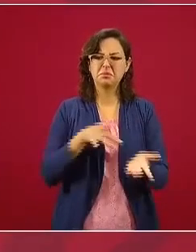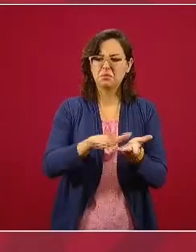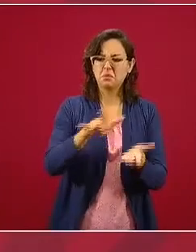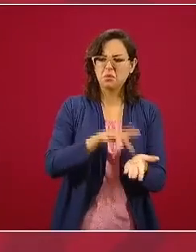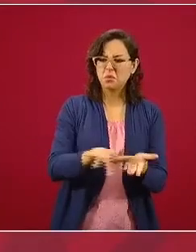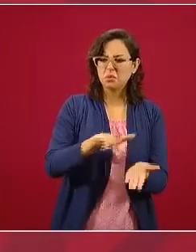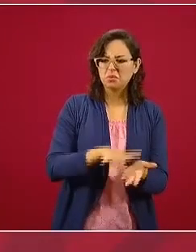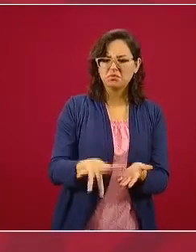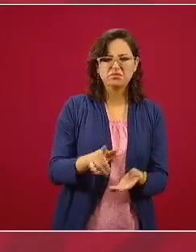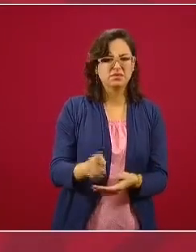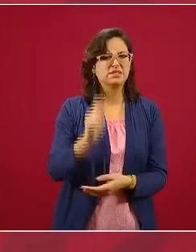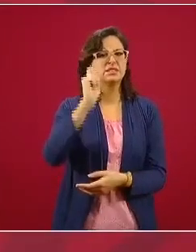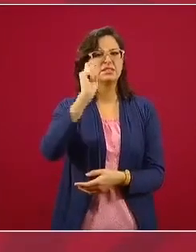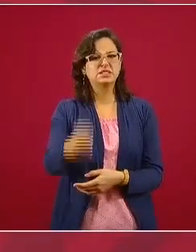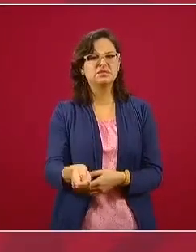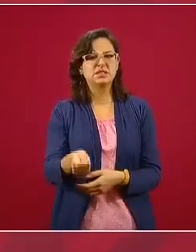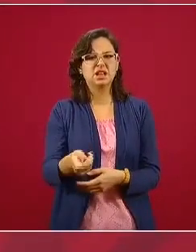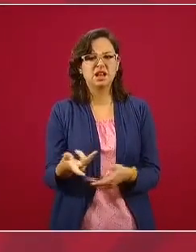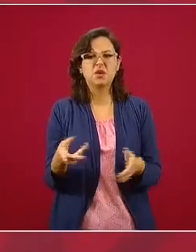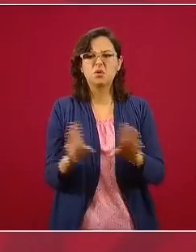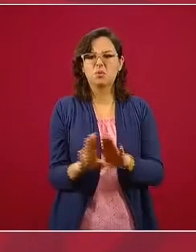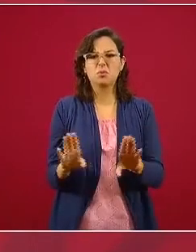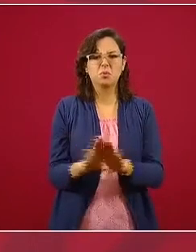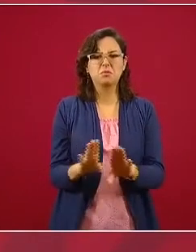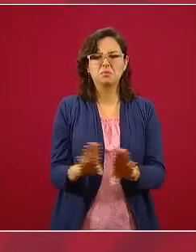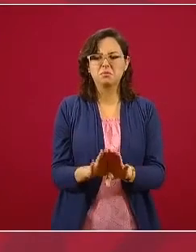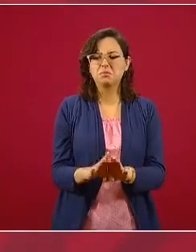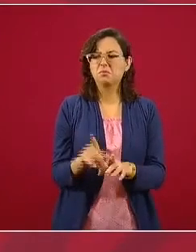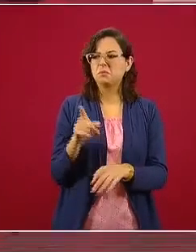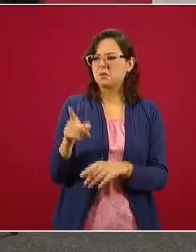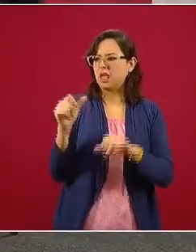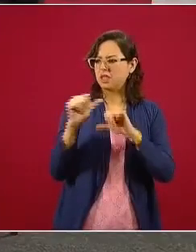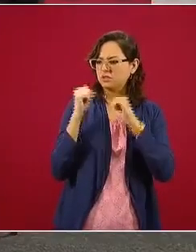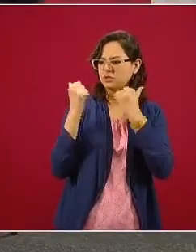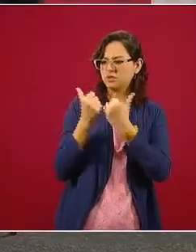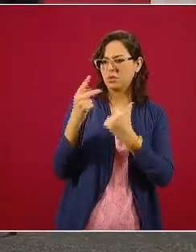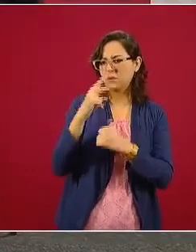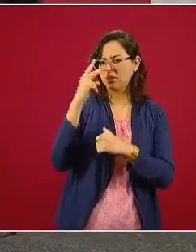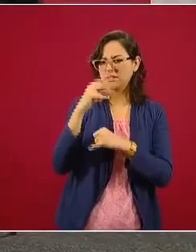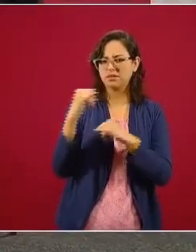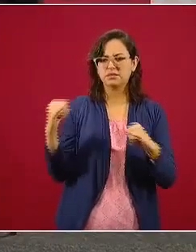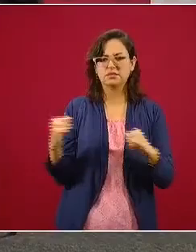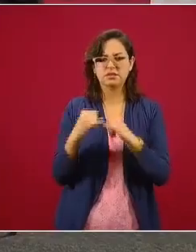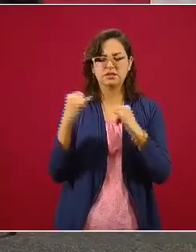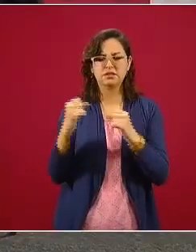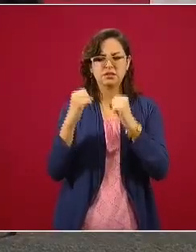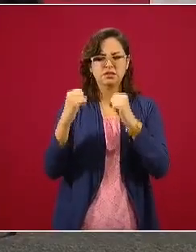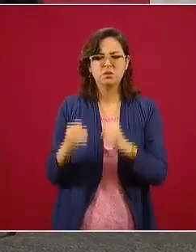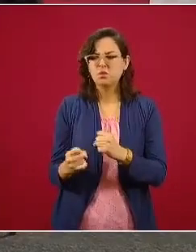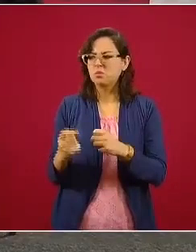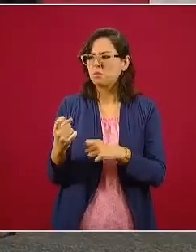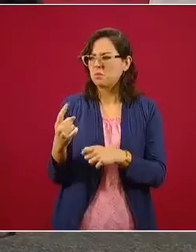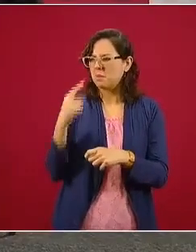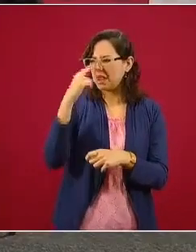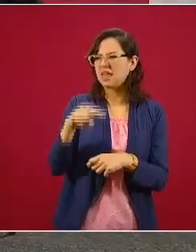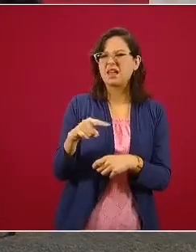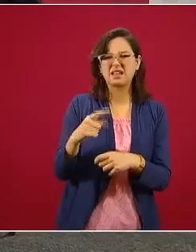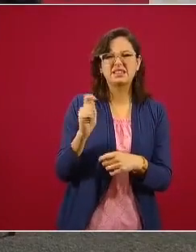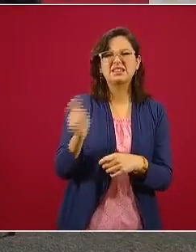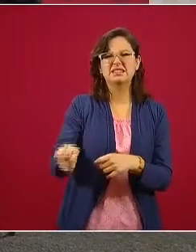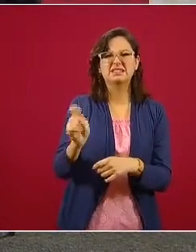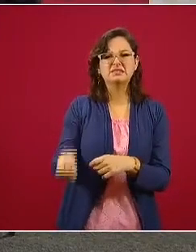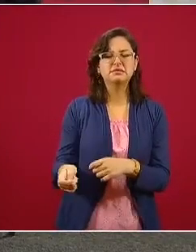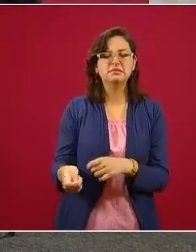de la Asociación Mexicana de Instituciones de Seguros, que